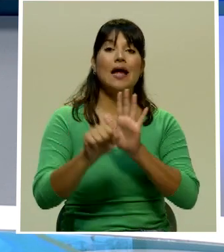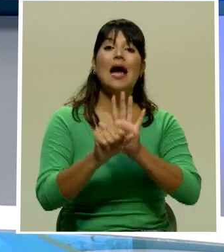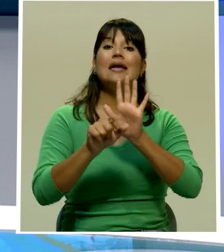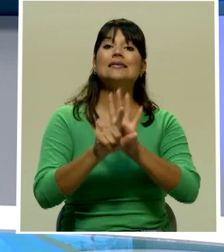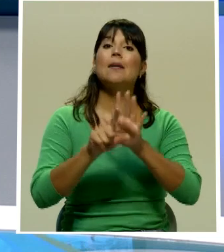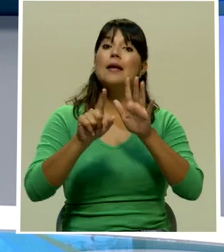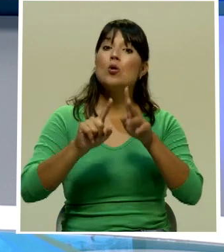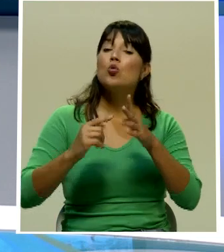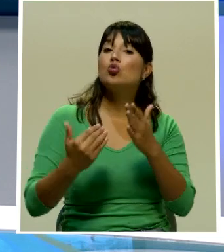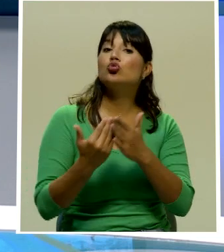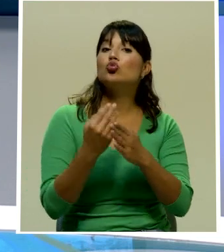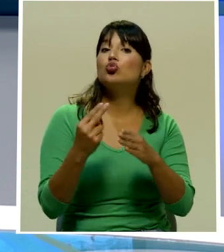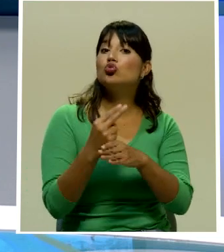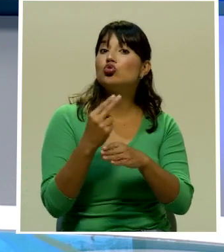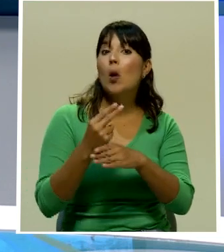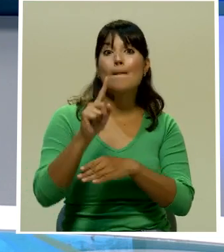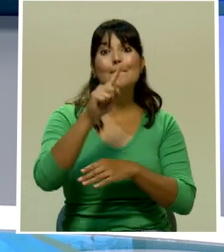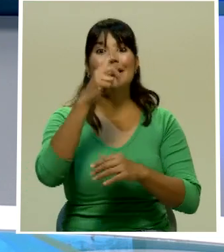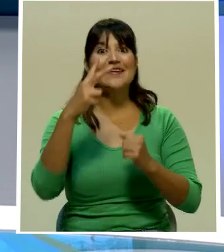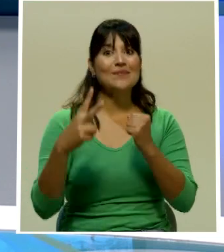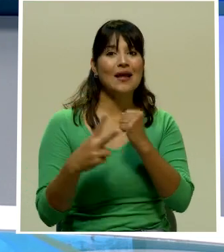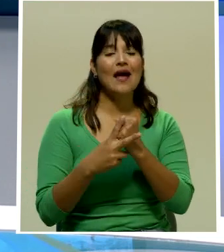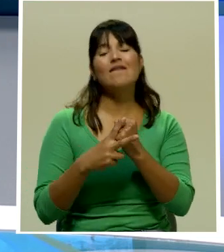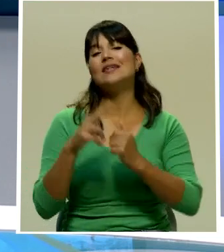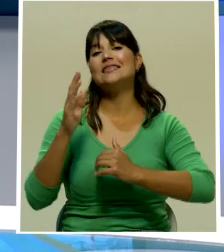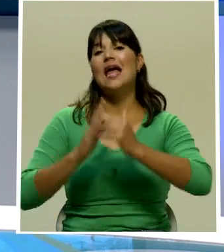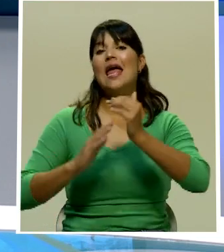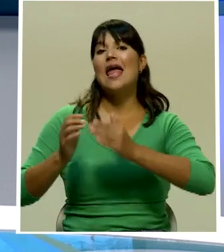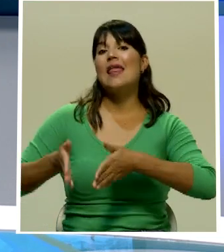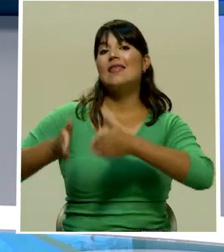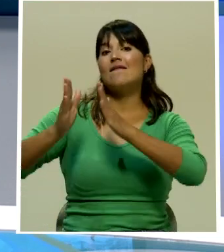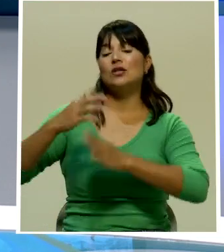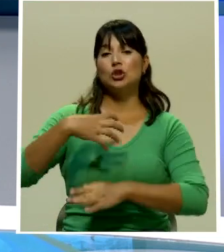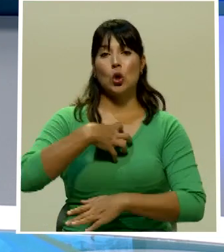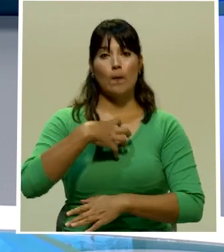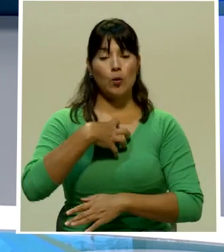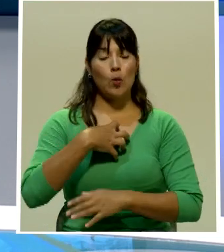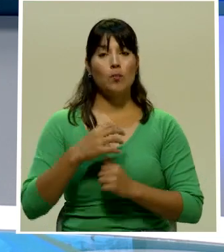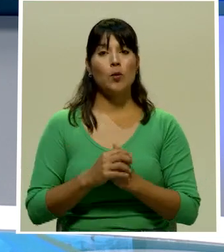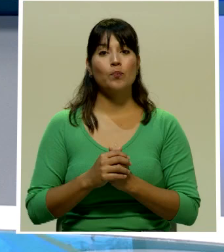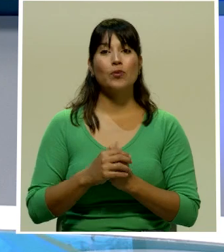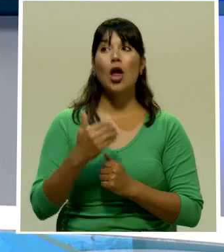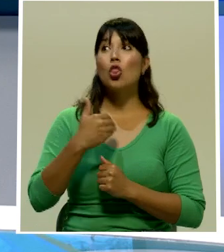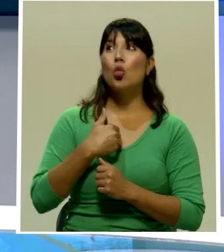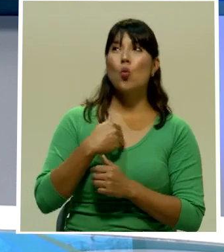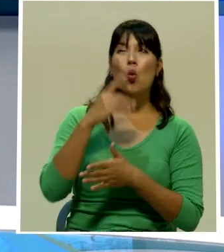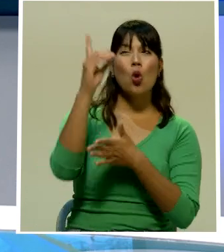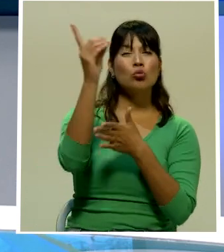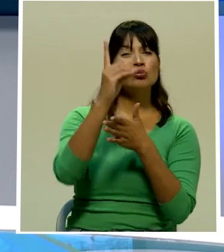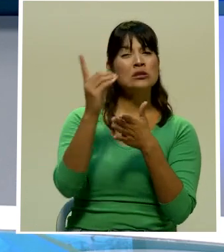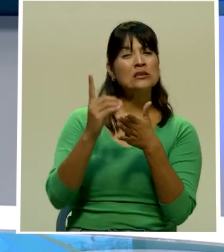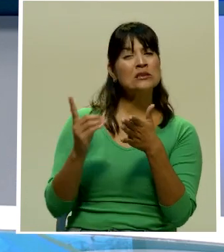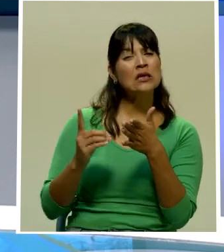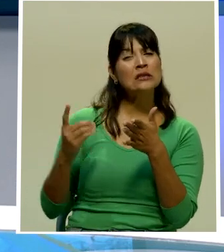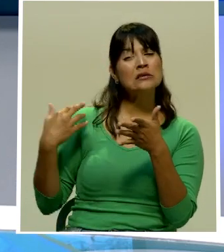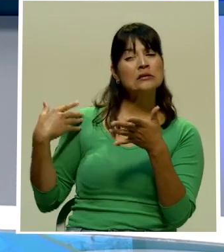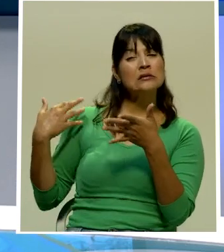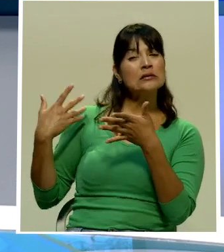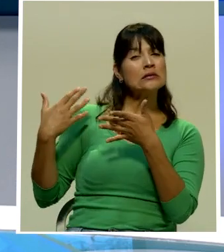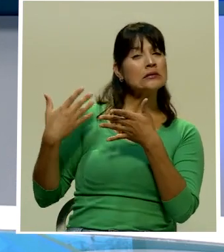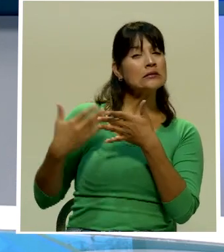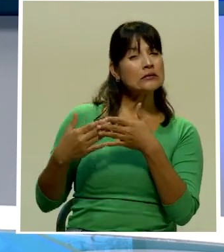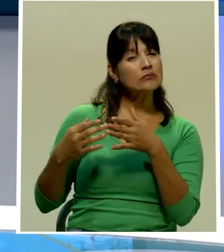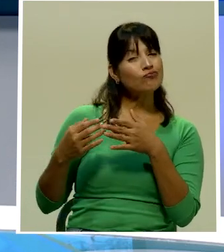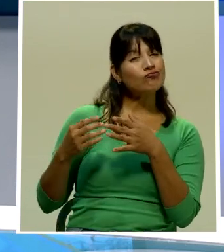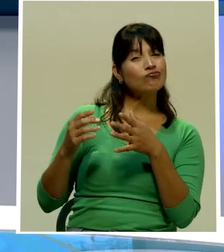estrenó por primera vez en su historia un edificio propio con un diseño muy polémico porque se